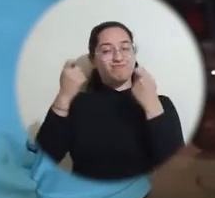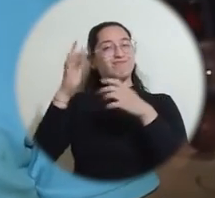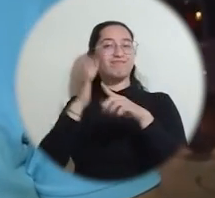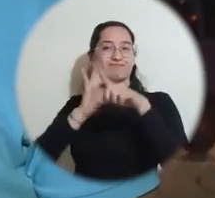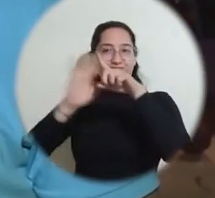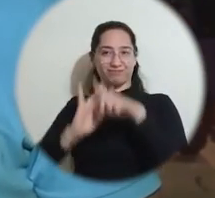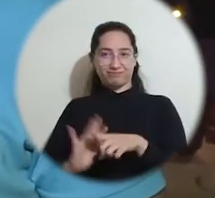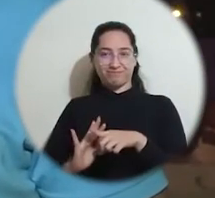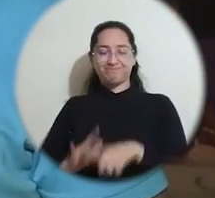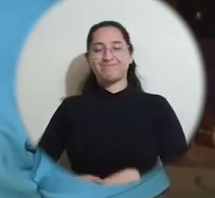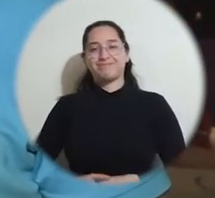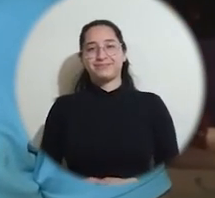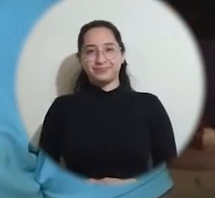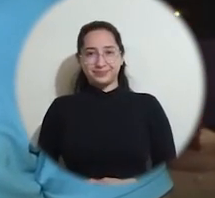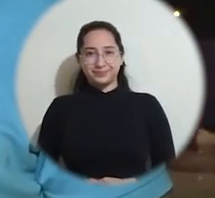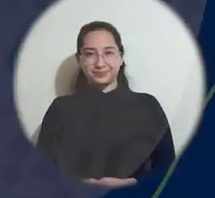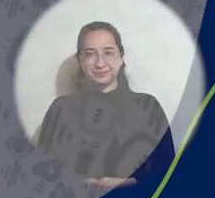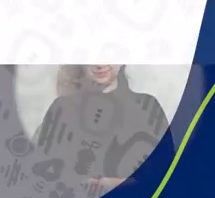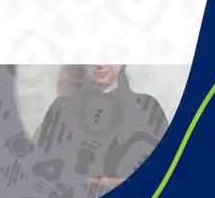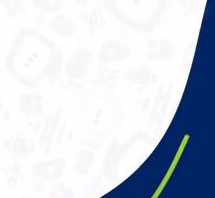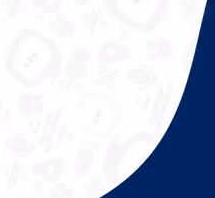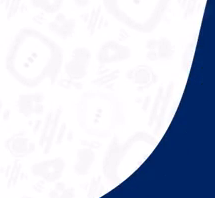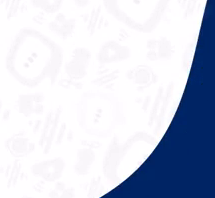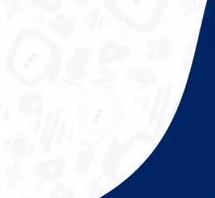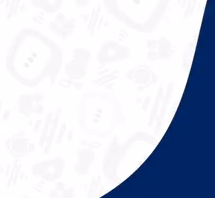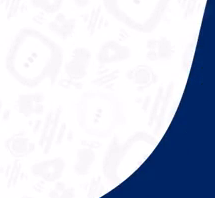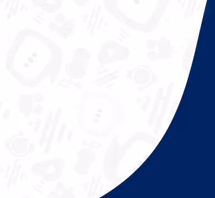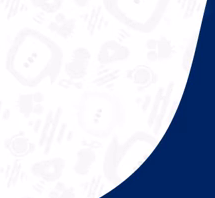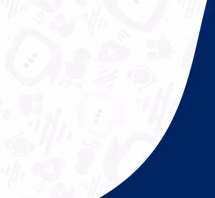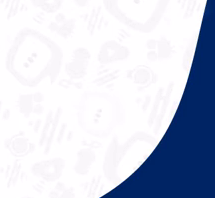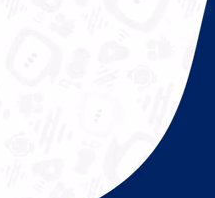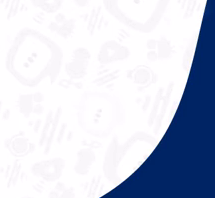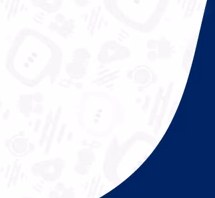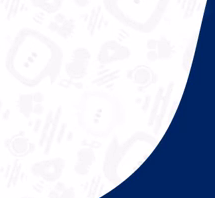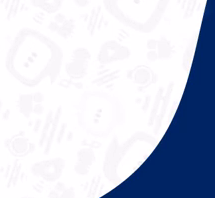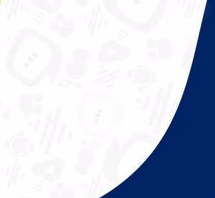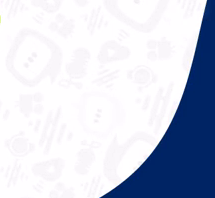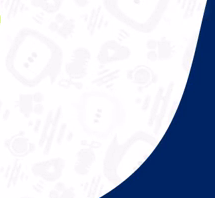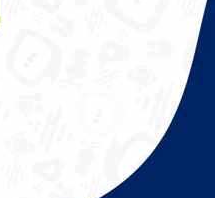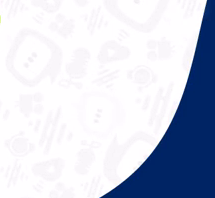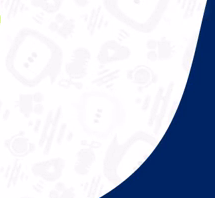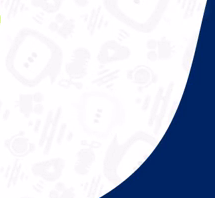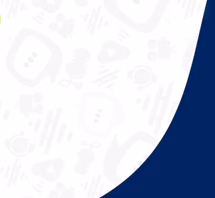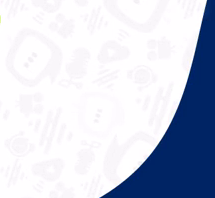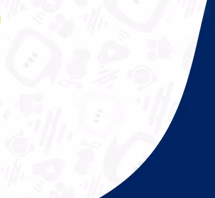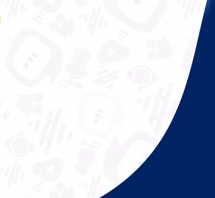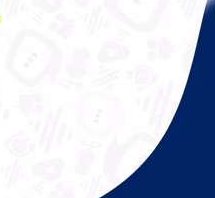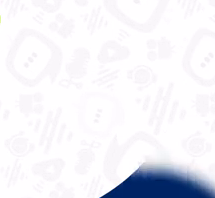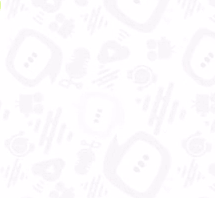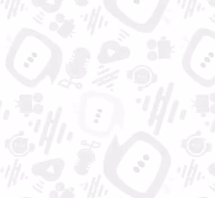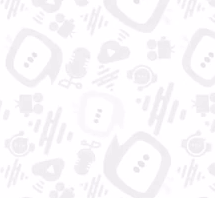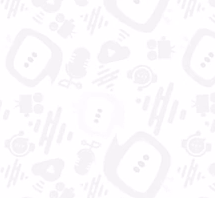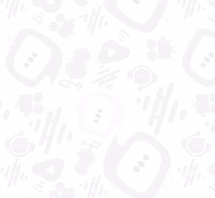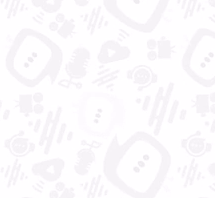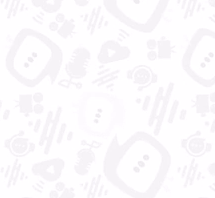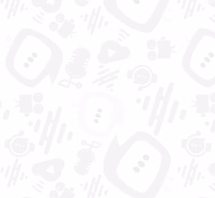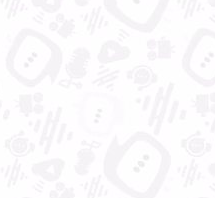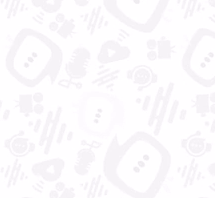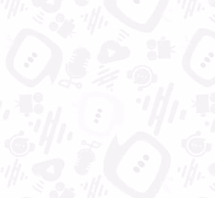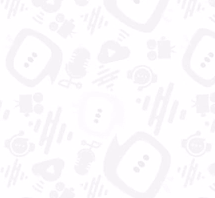posible a nuestras instalaciones. Universidad del Magdalena, aún más incluyente e innovadora.